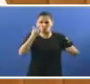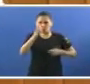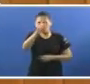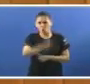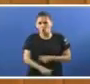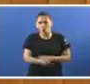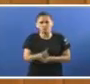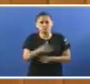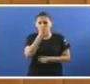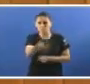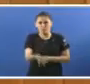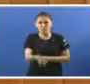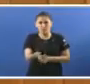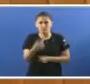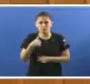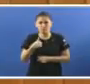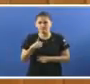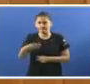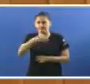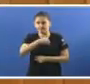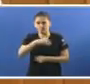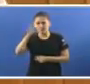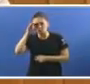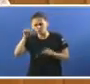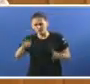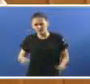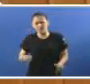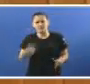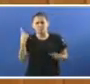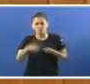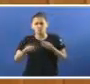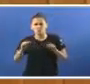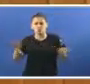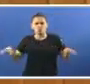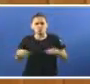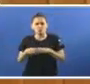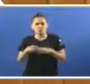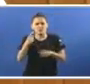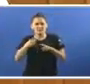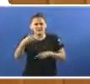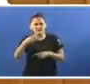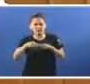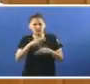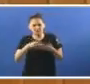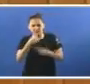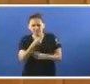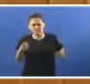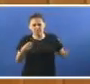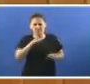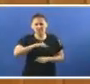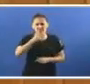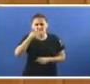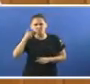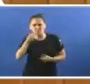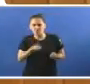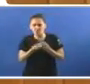bastante vergoñento E eu teño que lamentar ter escoitado aquí cousas por parte do presidente da xunta de Galicia Presumindo dos